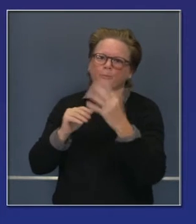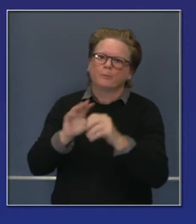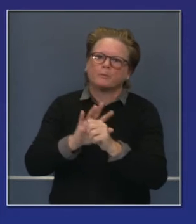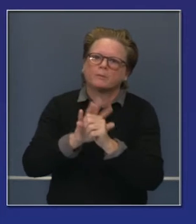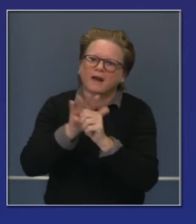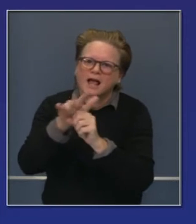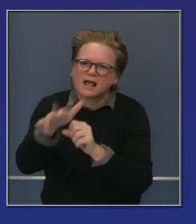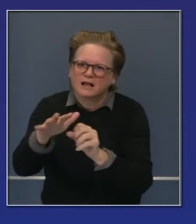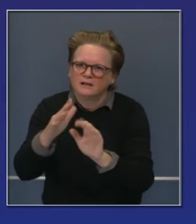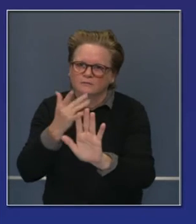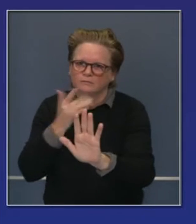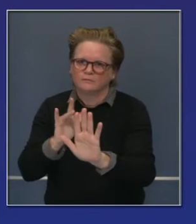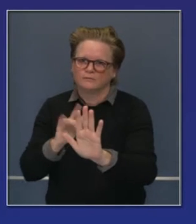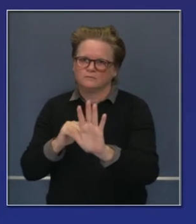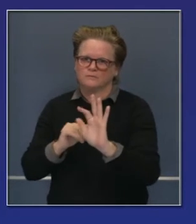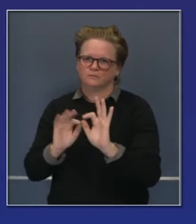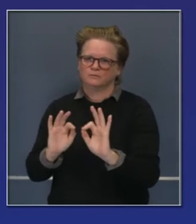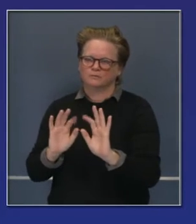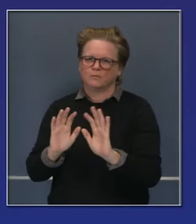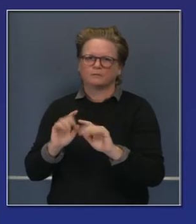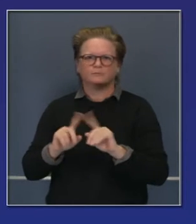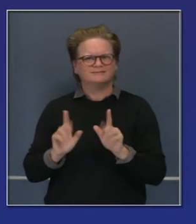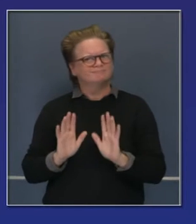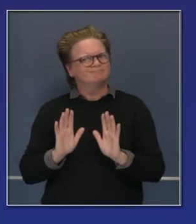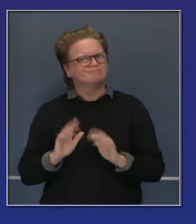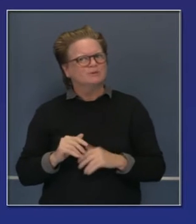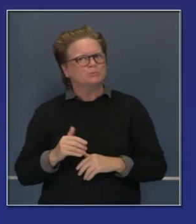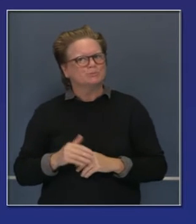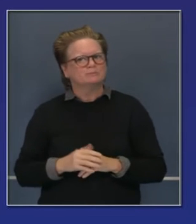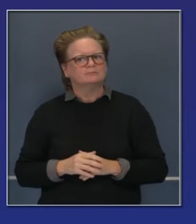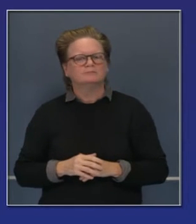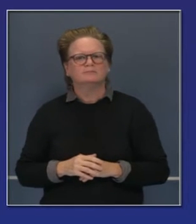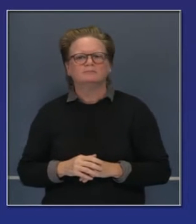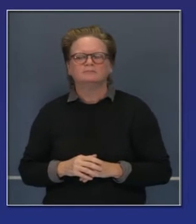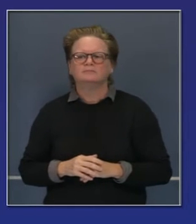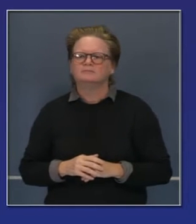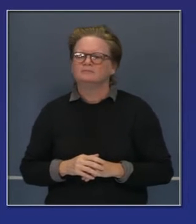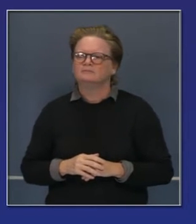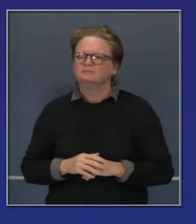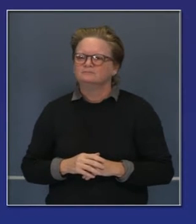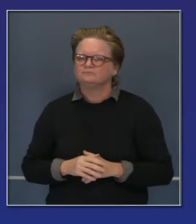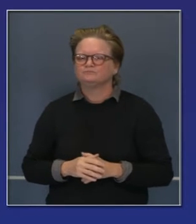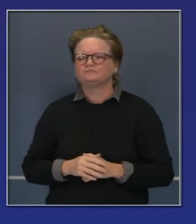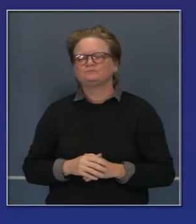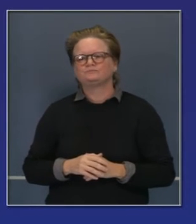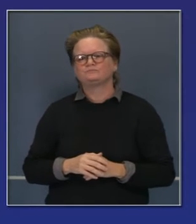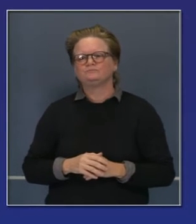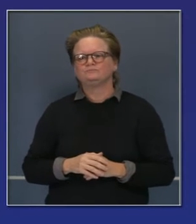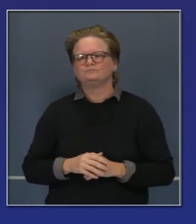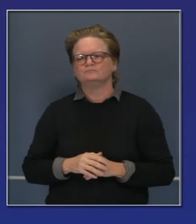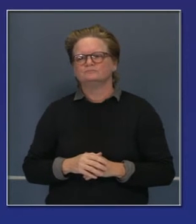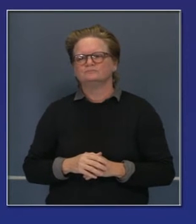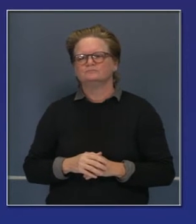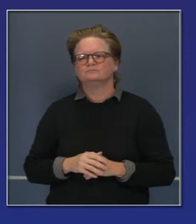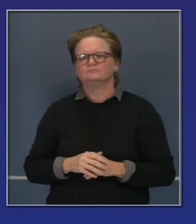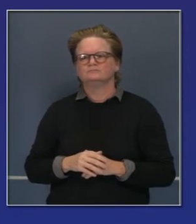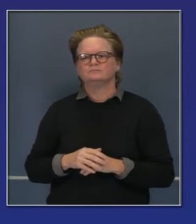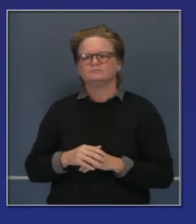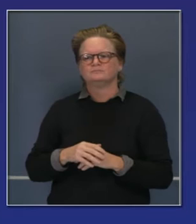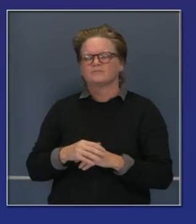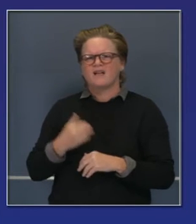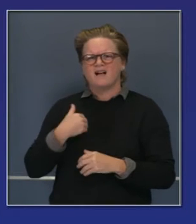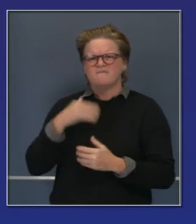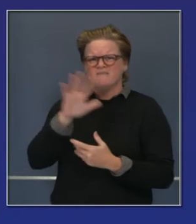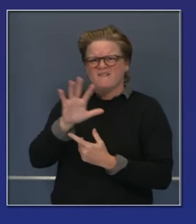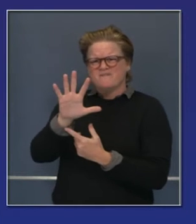mucho mayor ahora que hace pocas semanas y todavía más que hace muchos meses. Este el inventario, más de